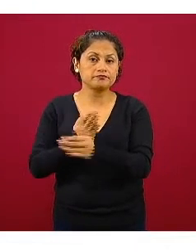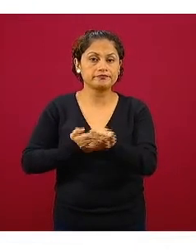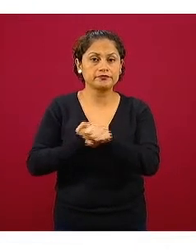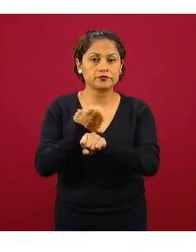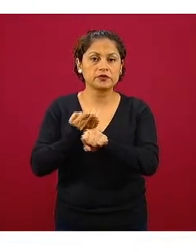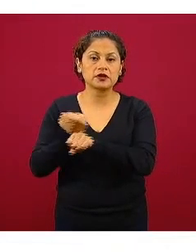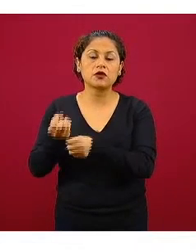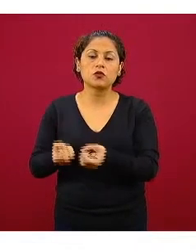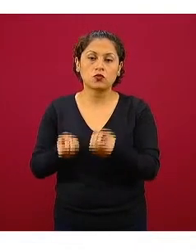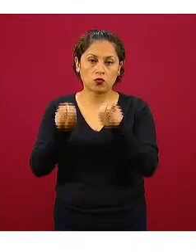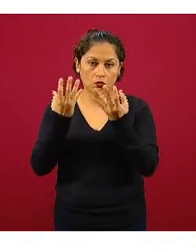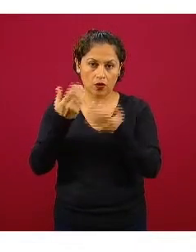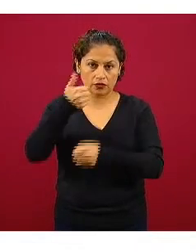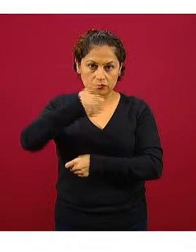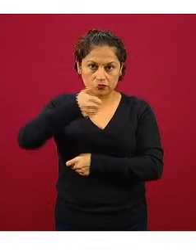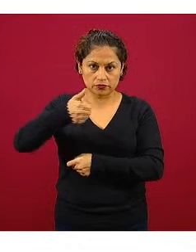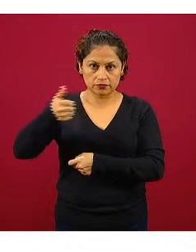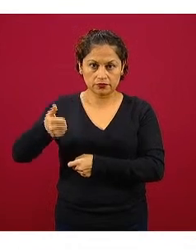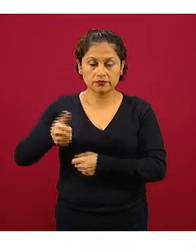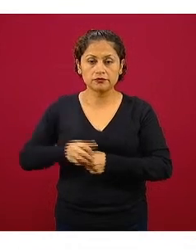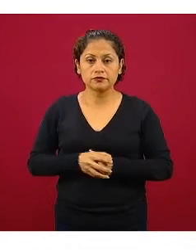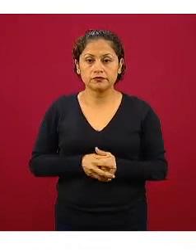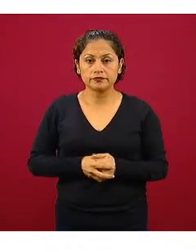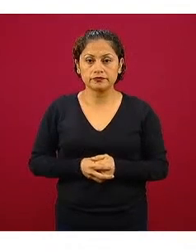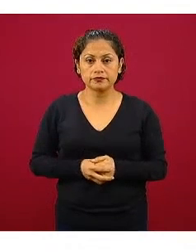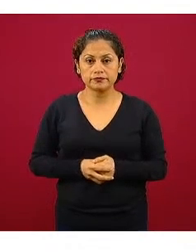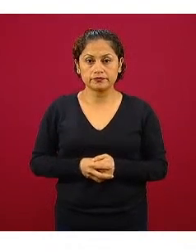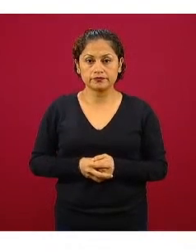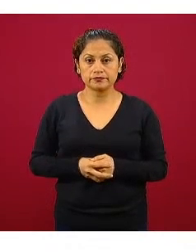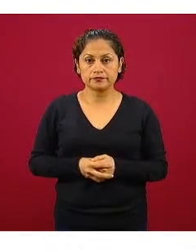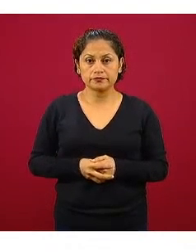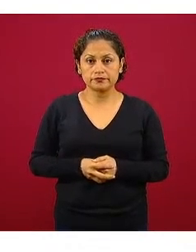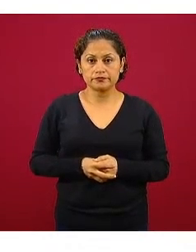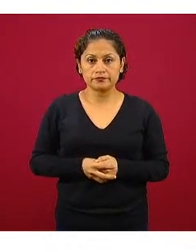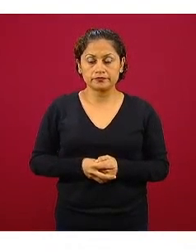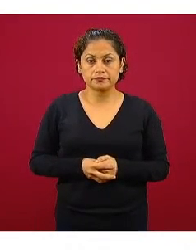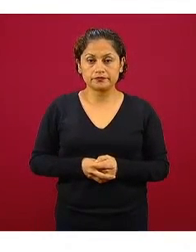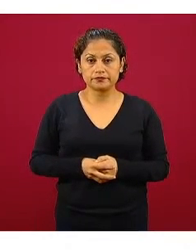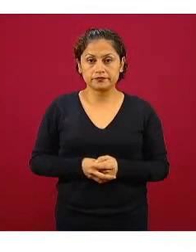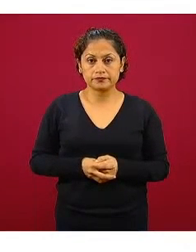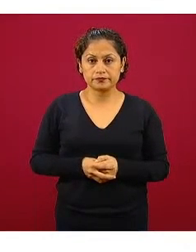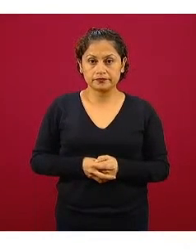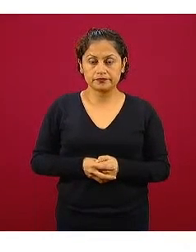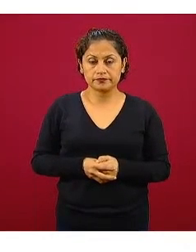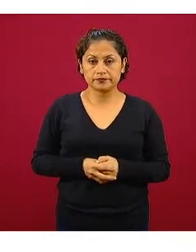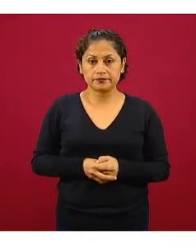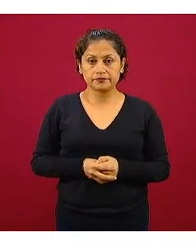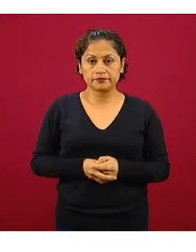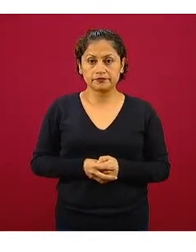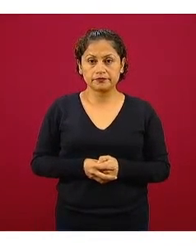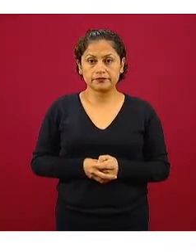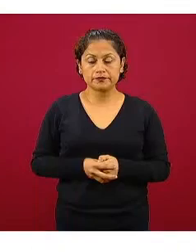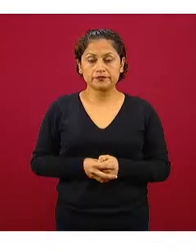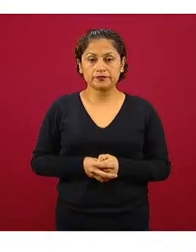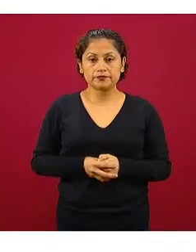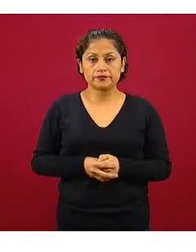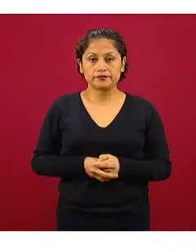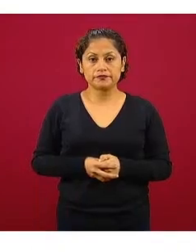frecuencia de de la cantidad de personas miembros del personal que están ahí